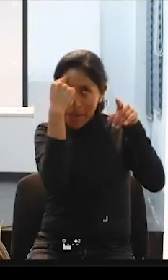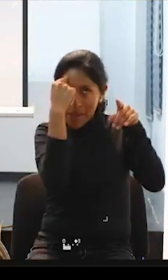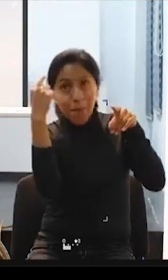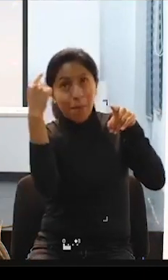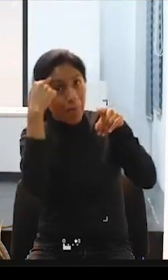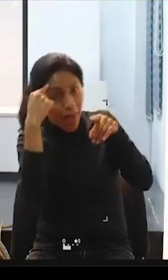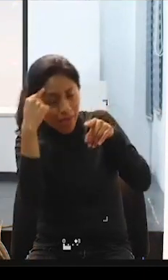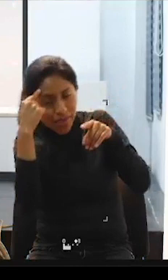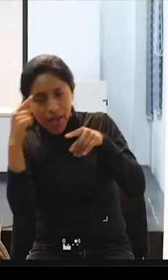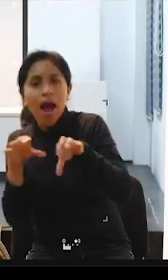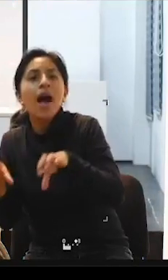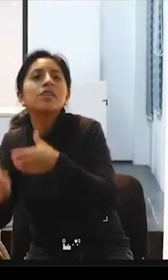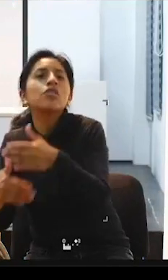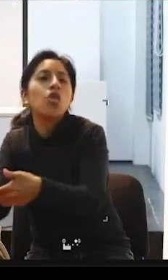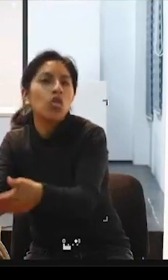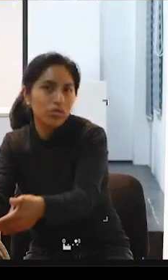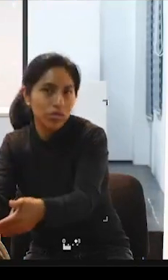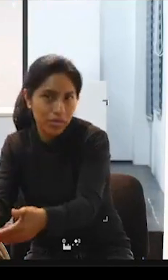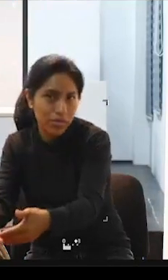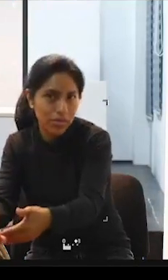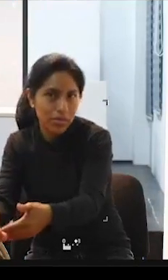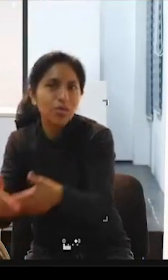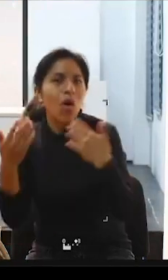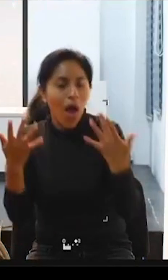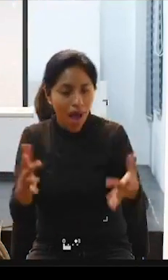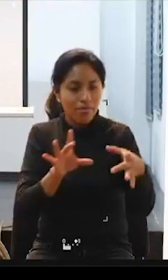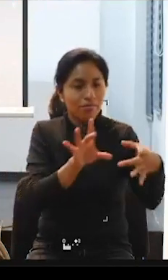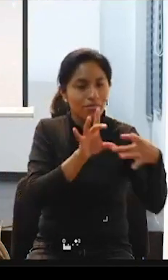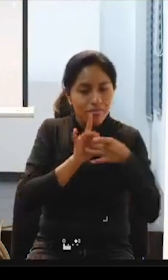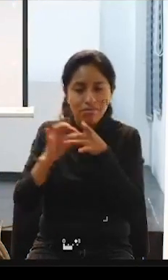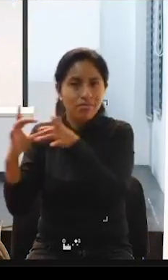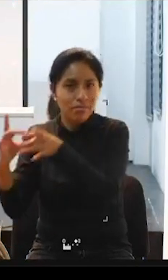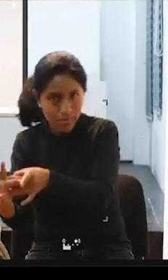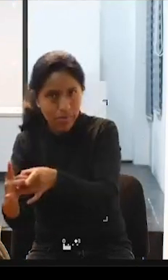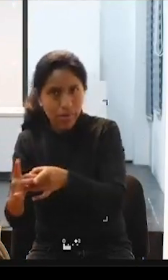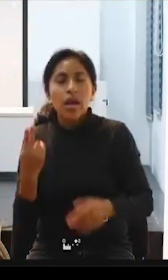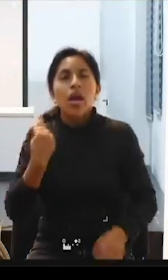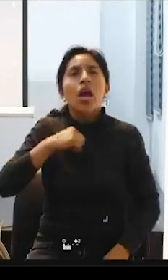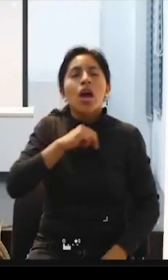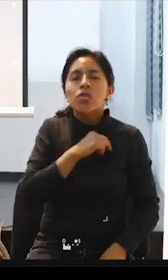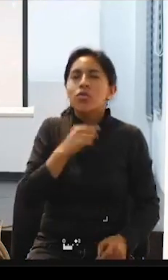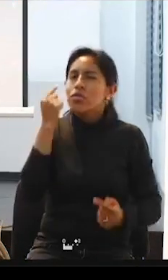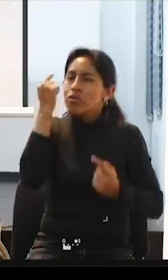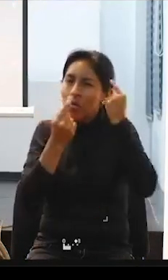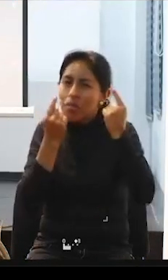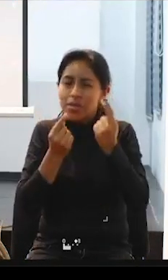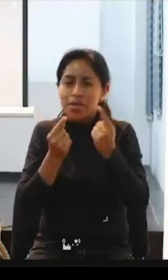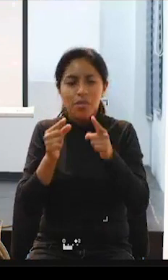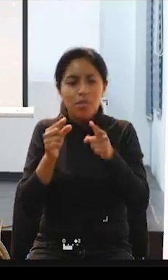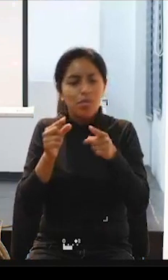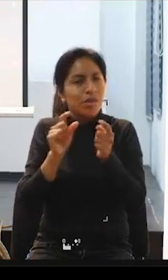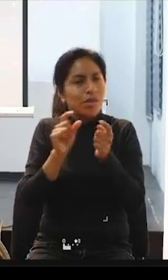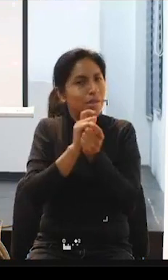Entonces, sobre todo, empezamos a trabajar todo el tema vocabulario, que fue, pues, qué